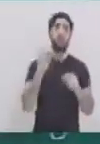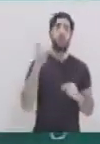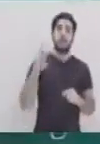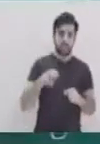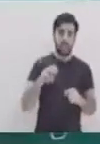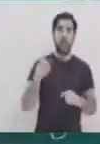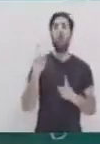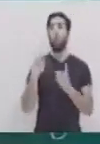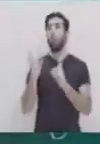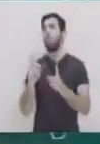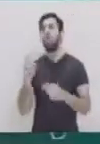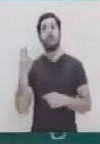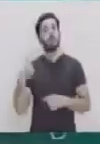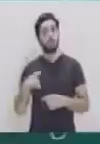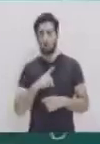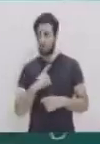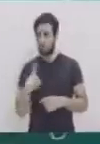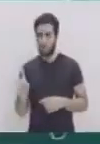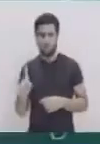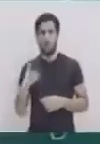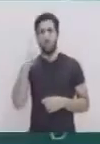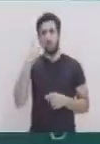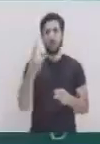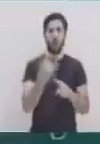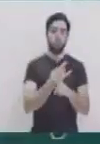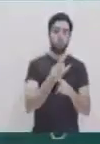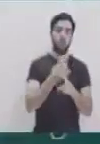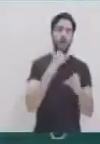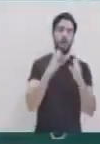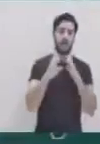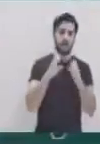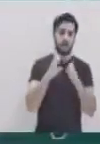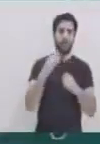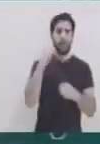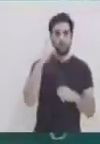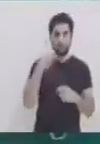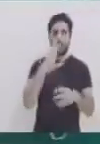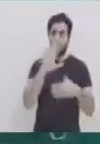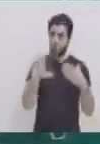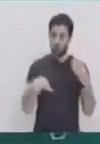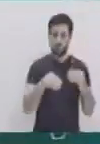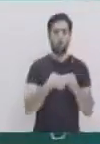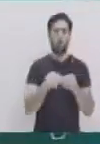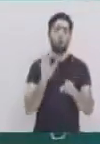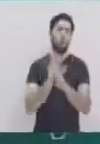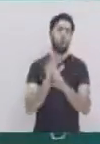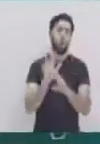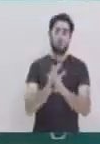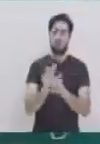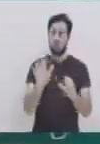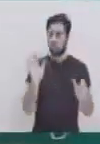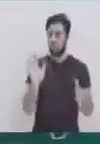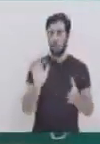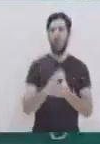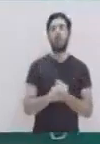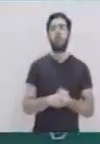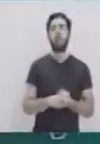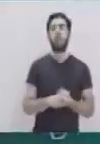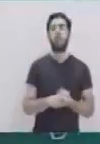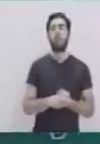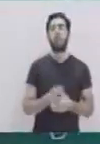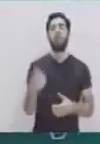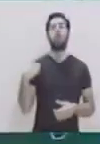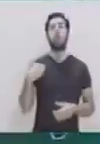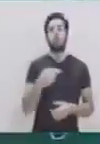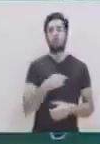cuál no, cuál puedo utilizarla para mi aprendizaje significativo y cuál otra no. Y por ejemplo, si voy a tener algún tipo